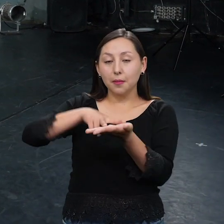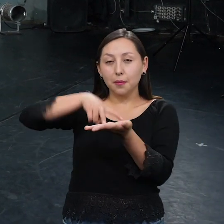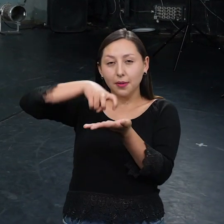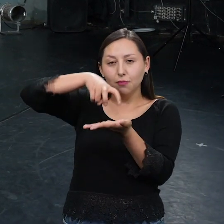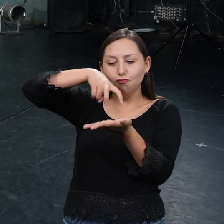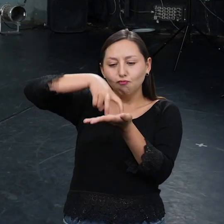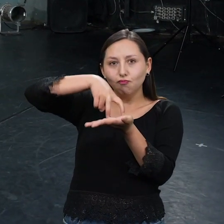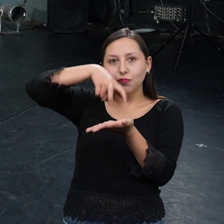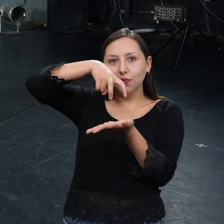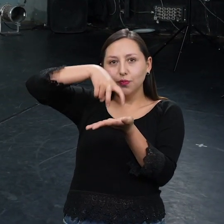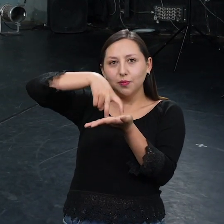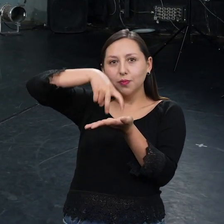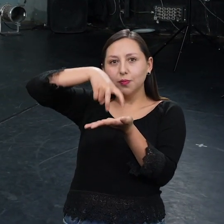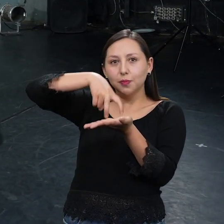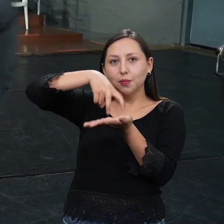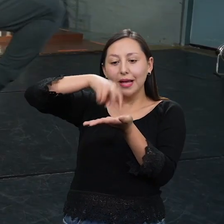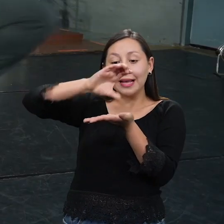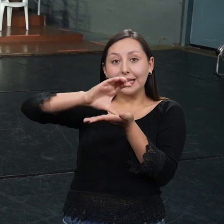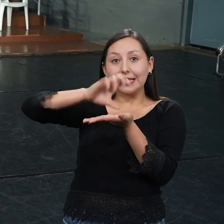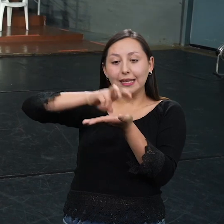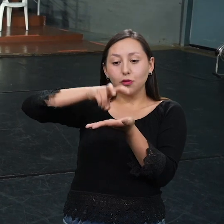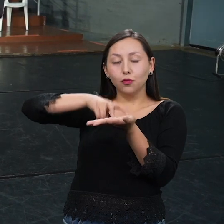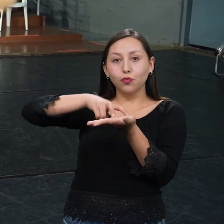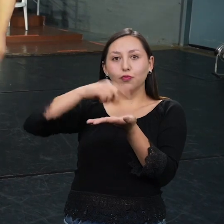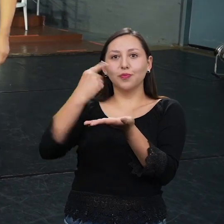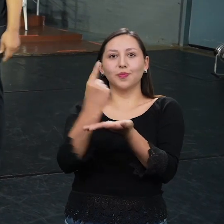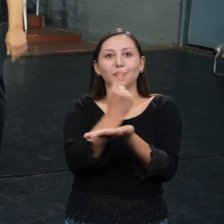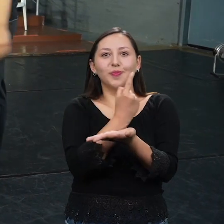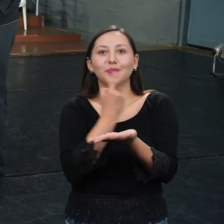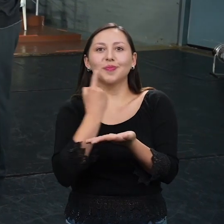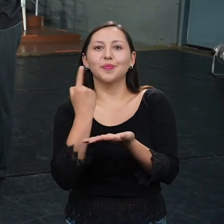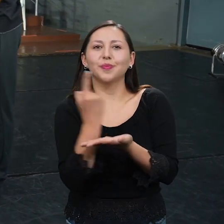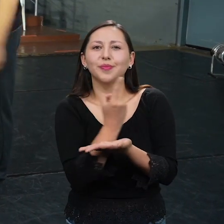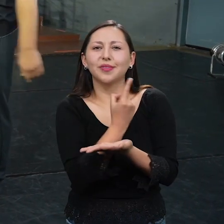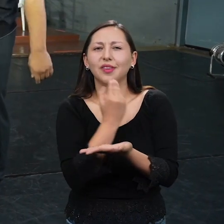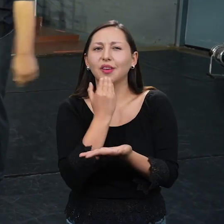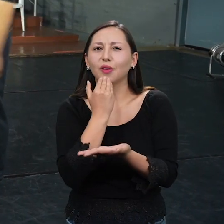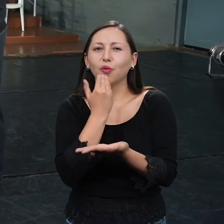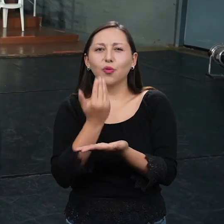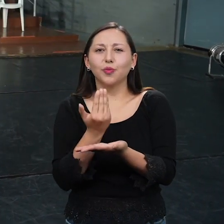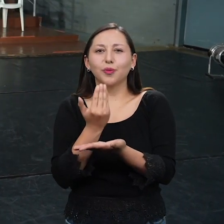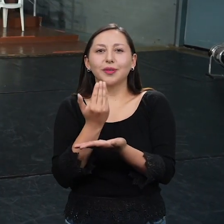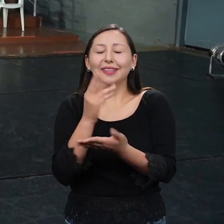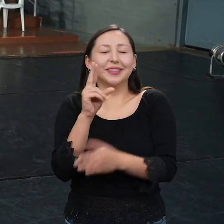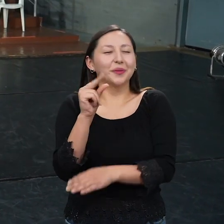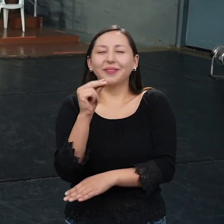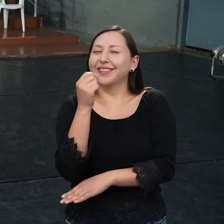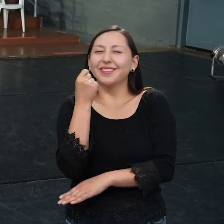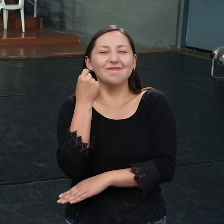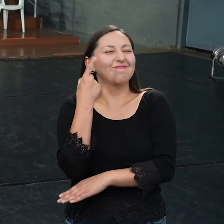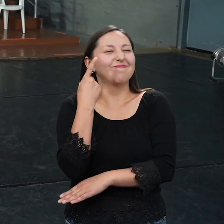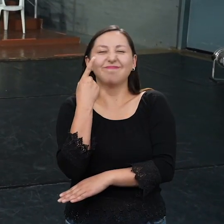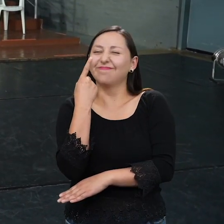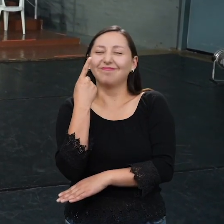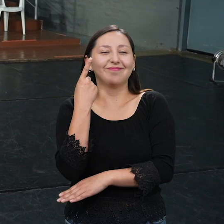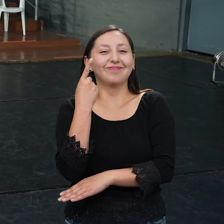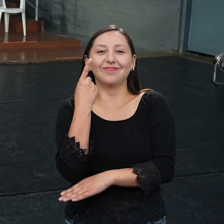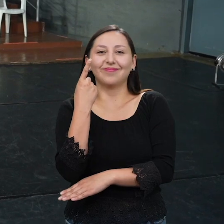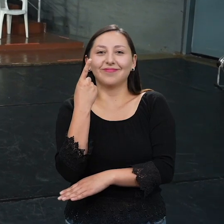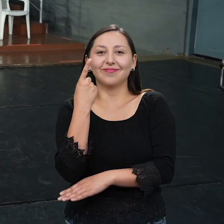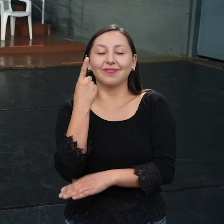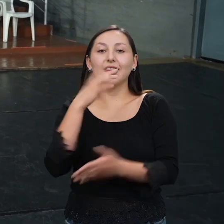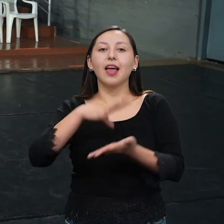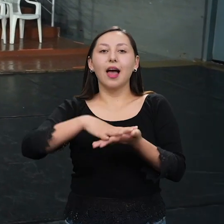Siento que estoy en el centro de la flexión y sub. ¿Cómo en el centro? ¿A qué te refieres? No entiendo. Bueno,